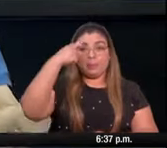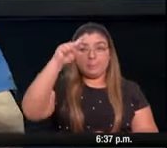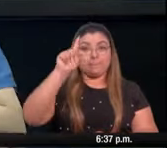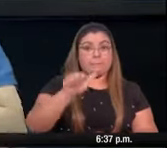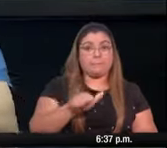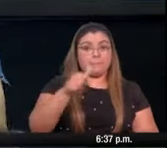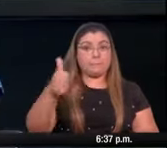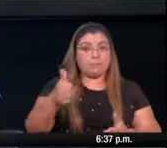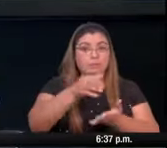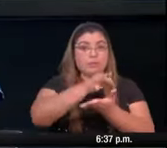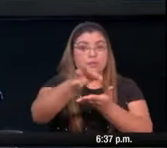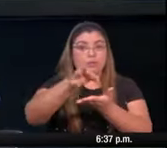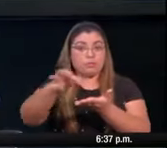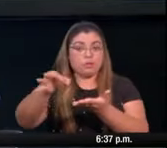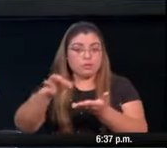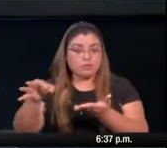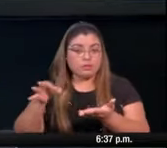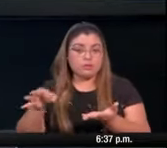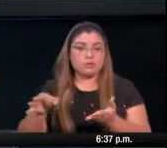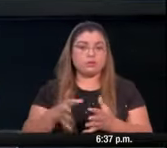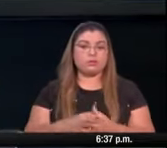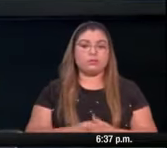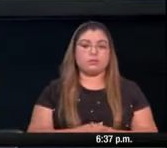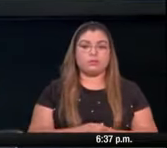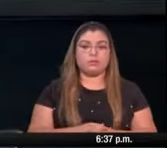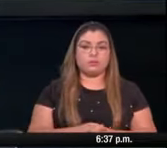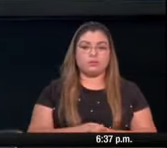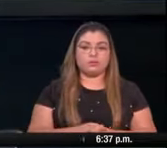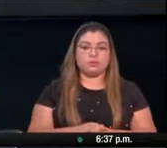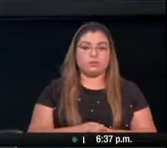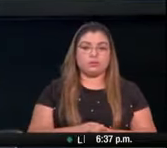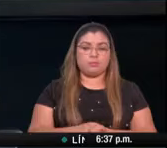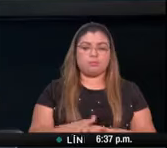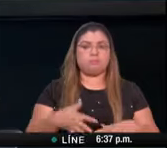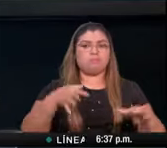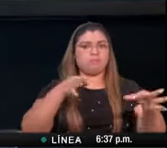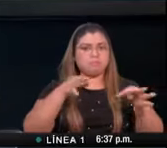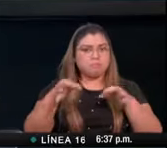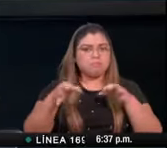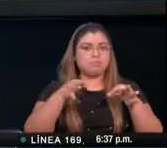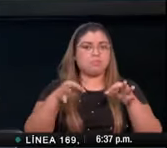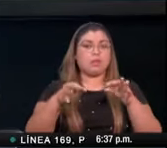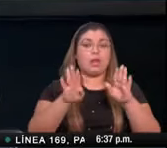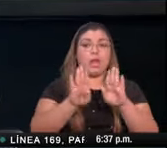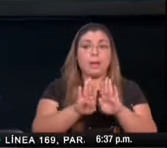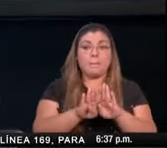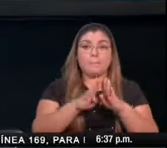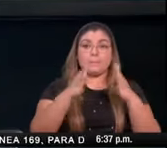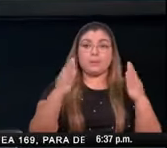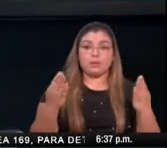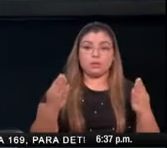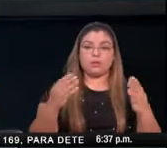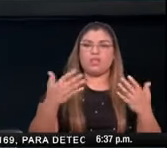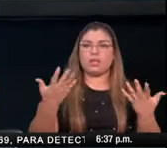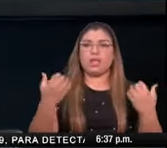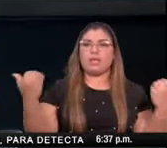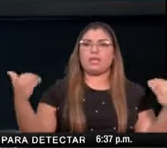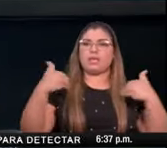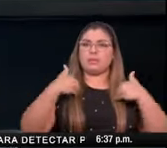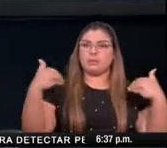del país se ha planteado la apertura de los